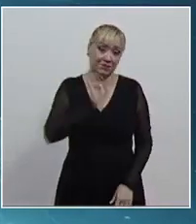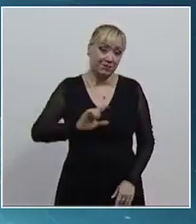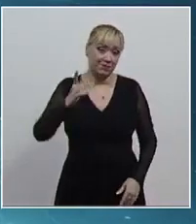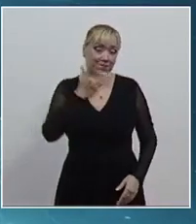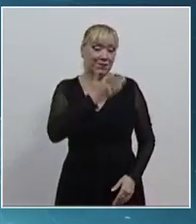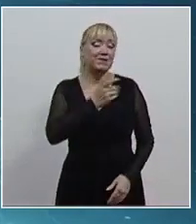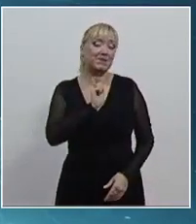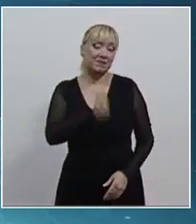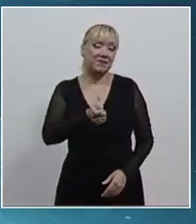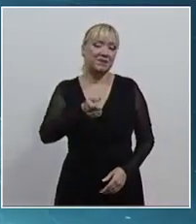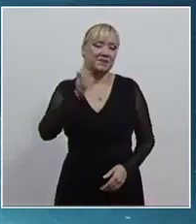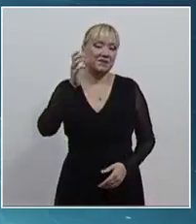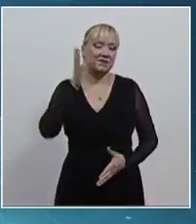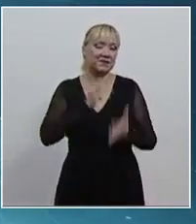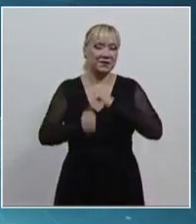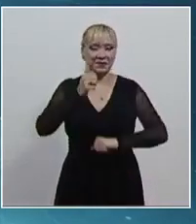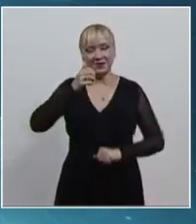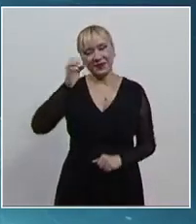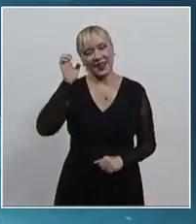Yasmín Esquivel Mosa.